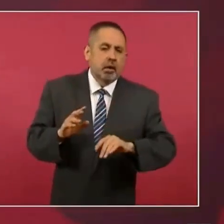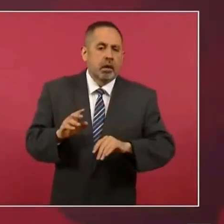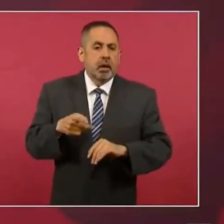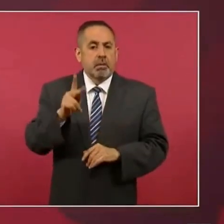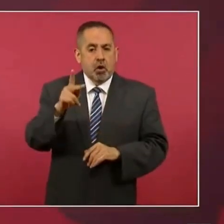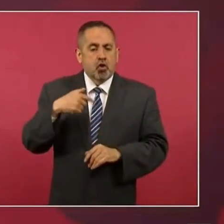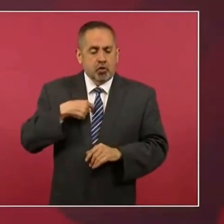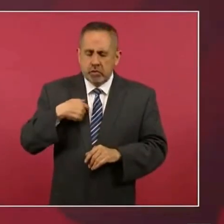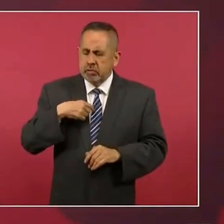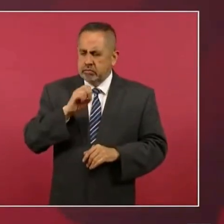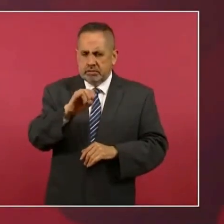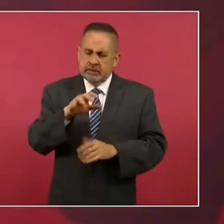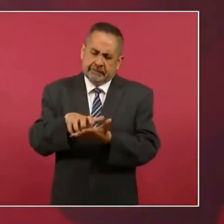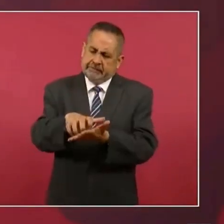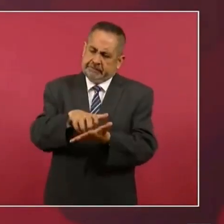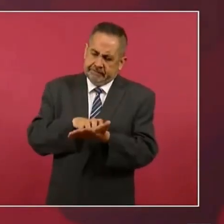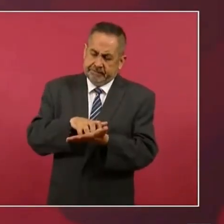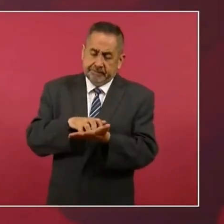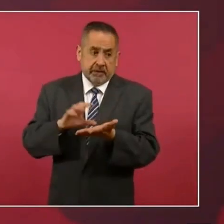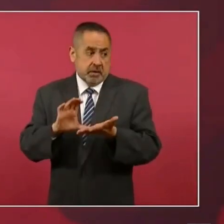pero sí soy partidario de eso,